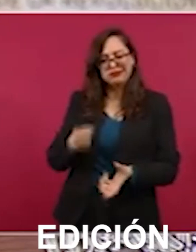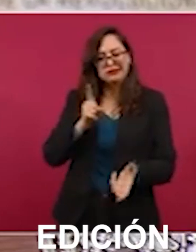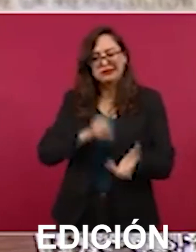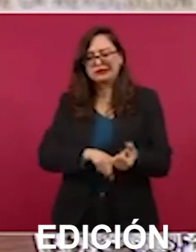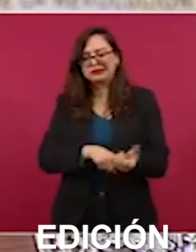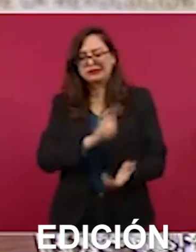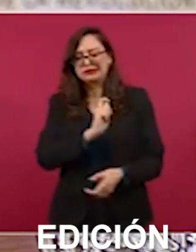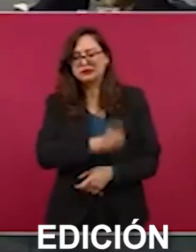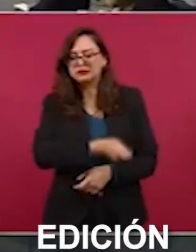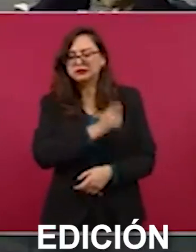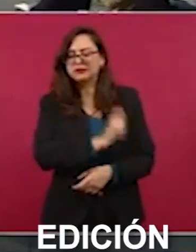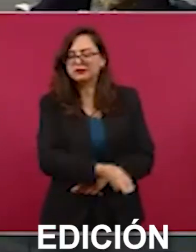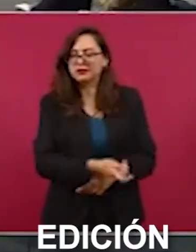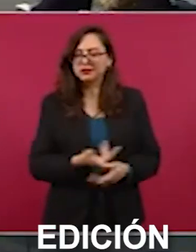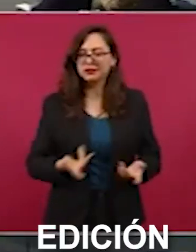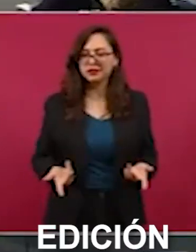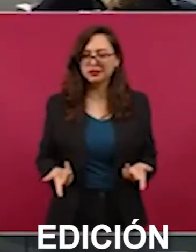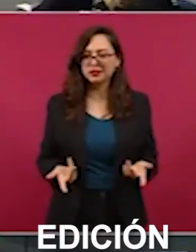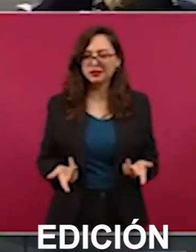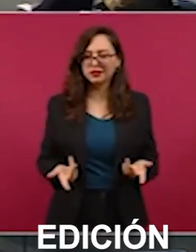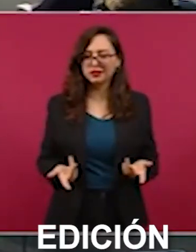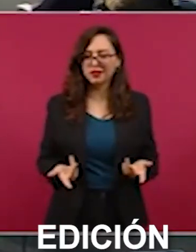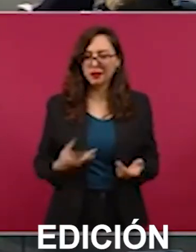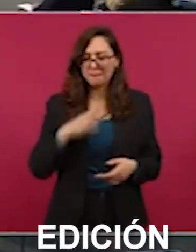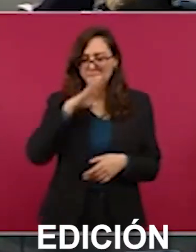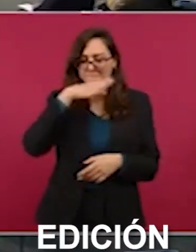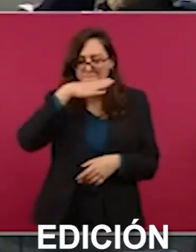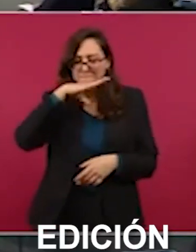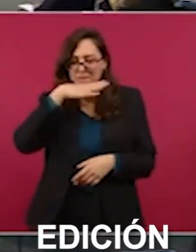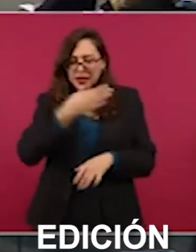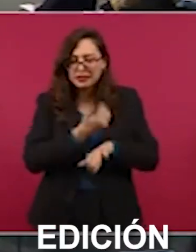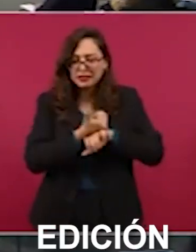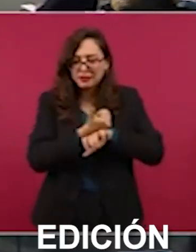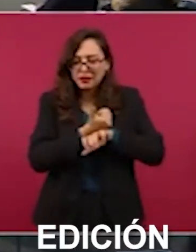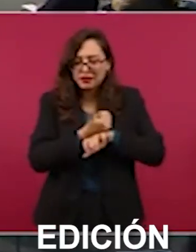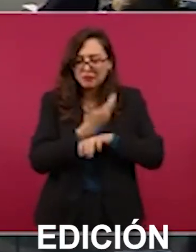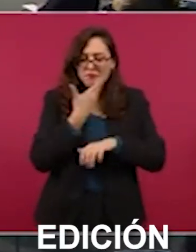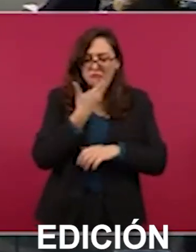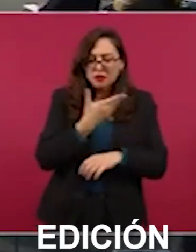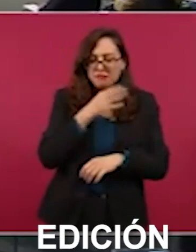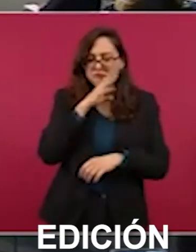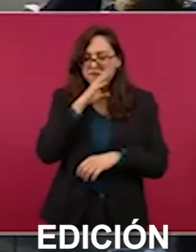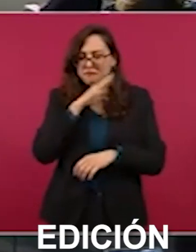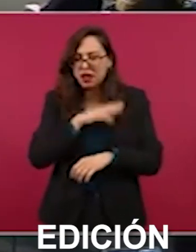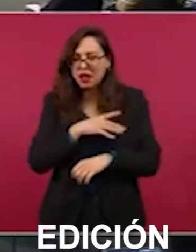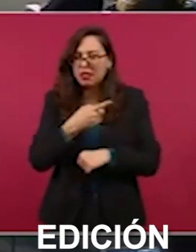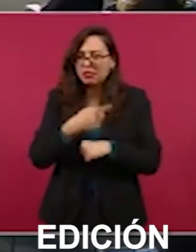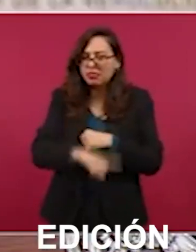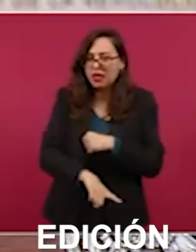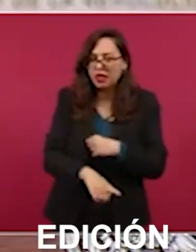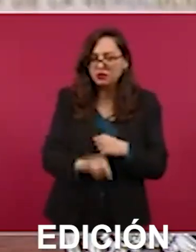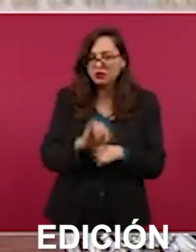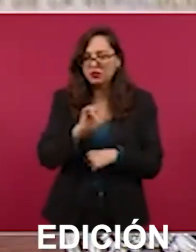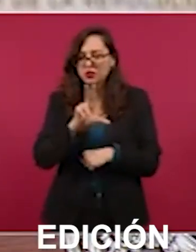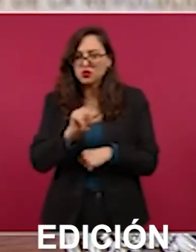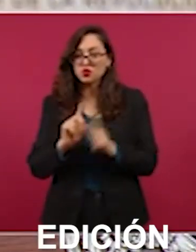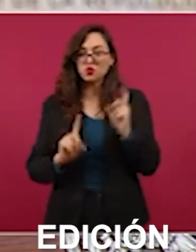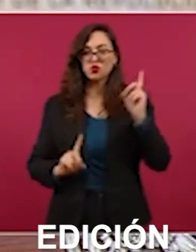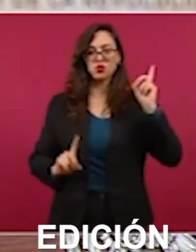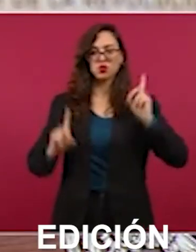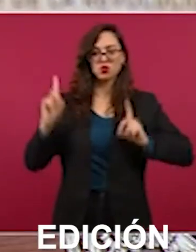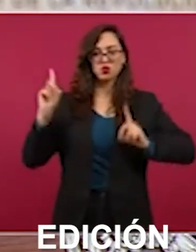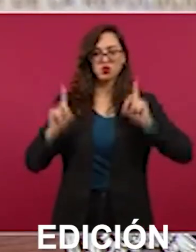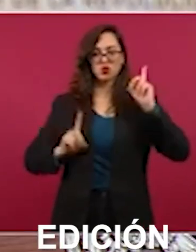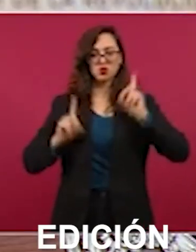de ese maíz amarillo si no es